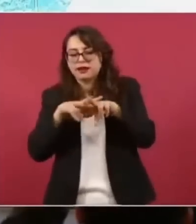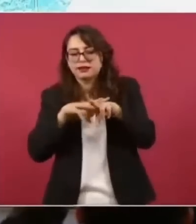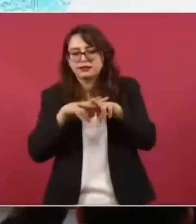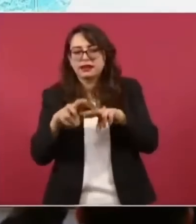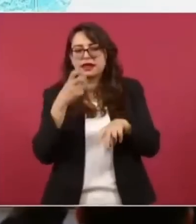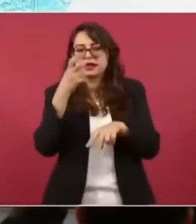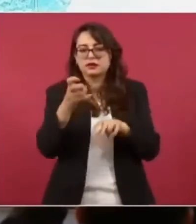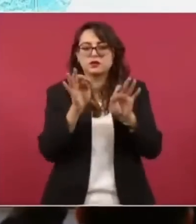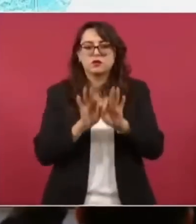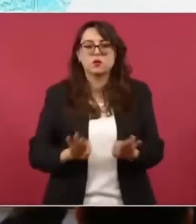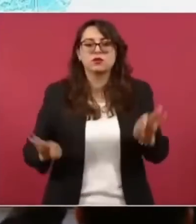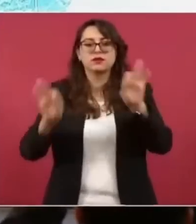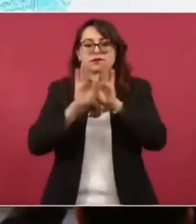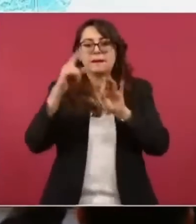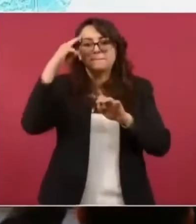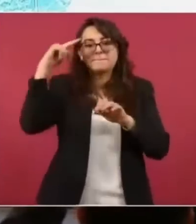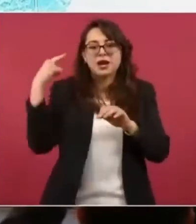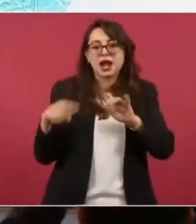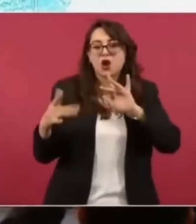si todo